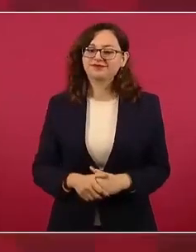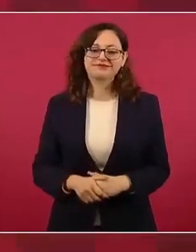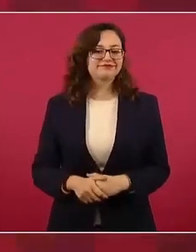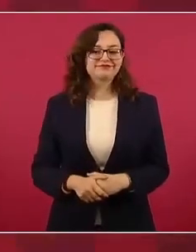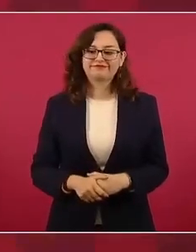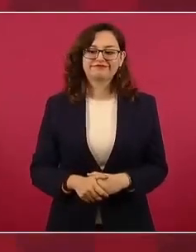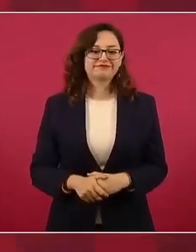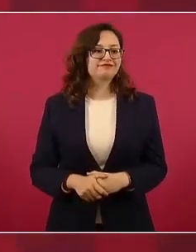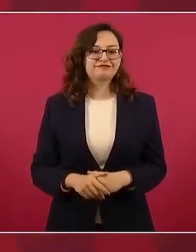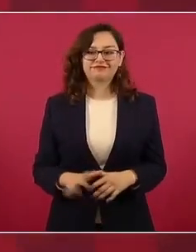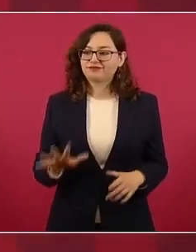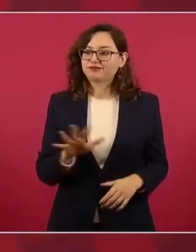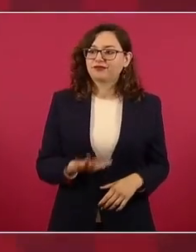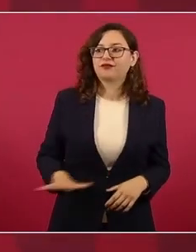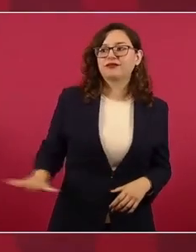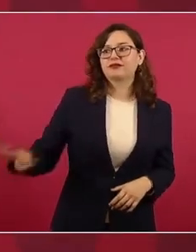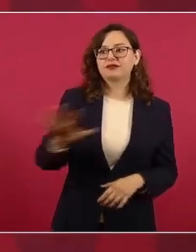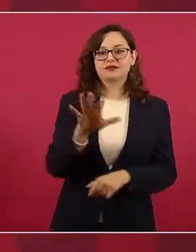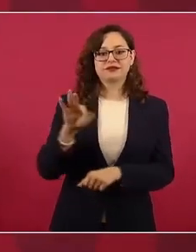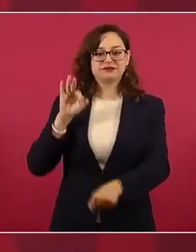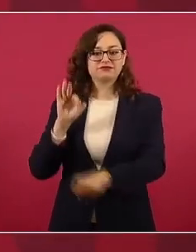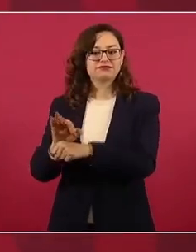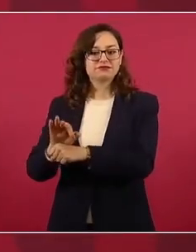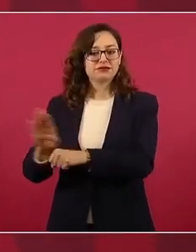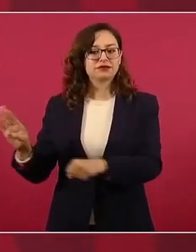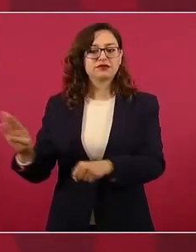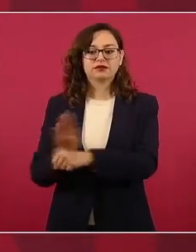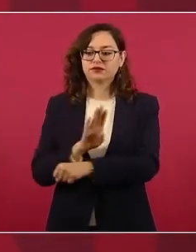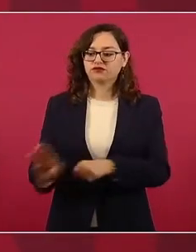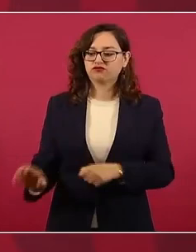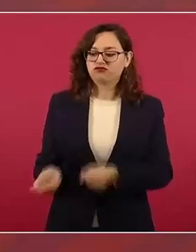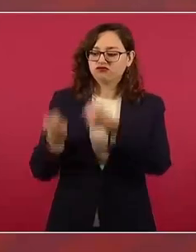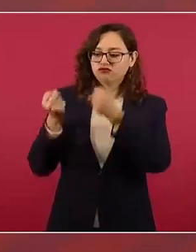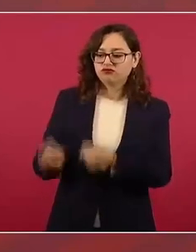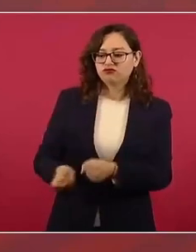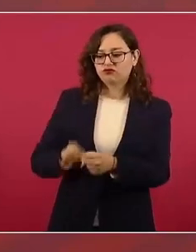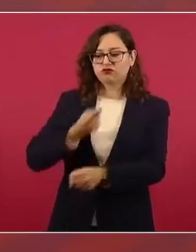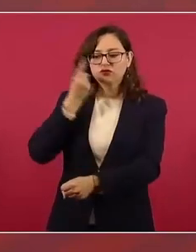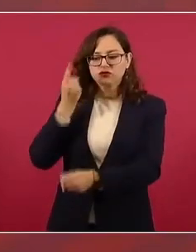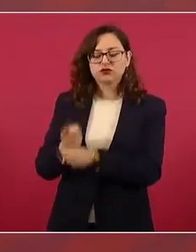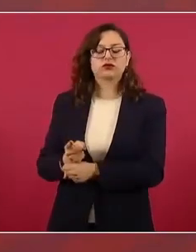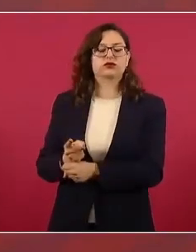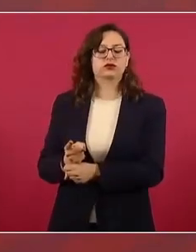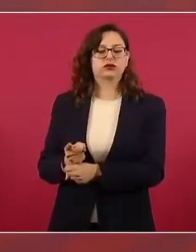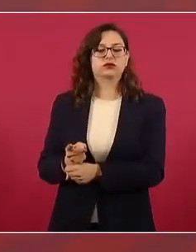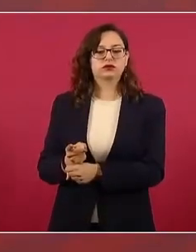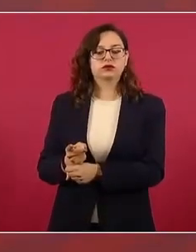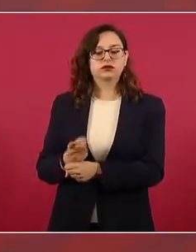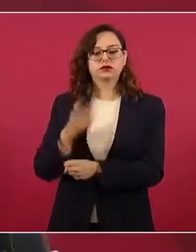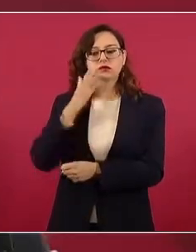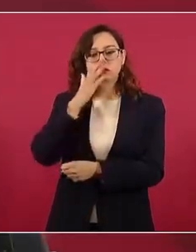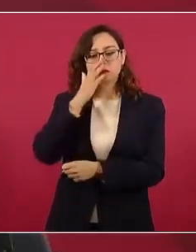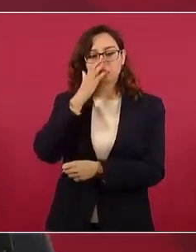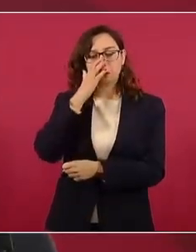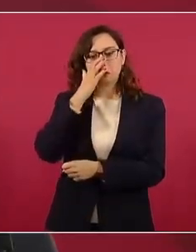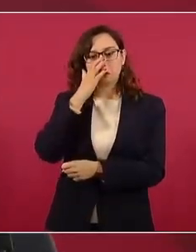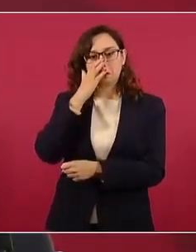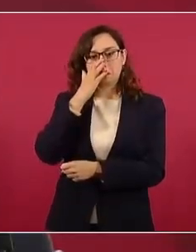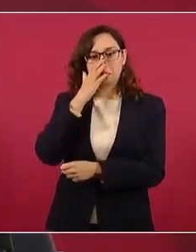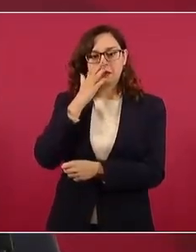en beneficio del pueblo y que además ya el tiempo que se llevaba